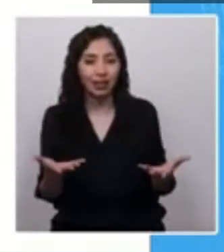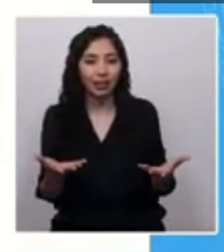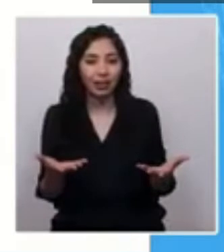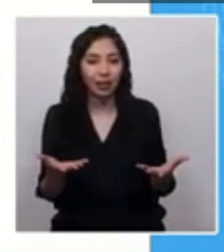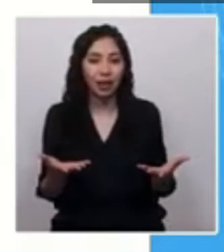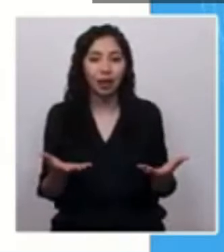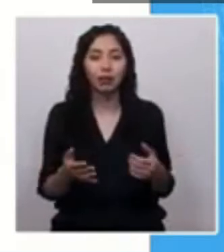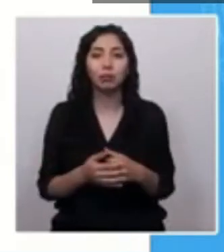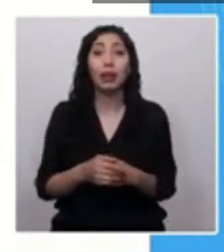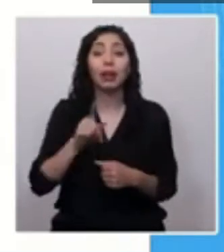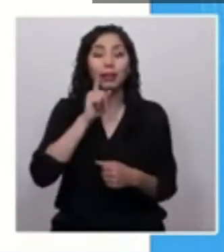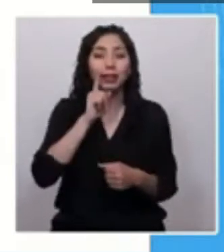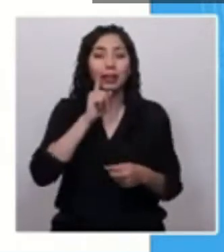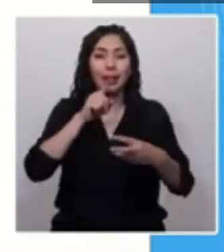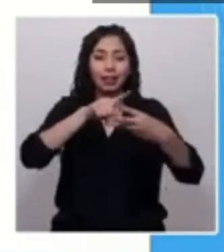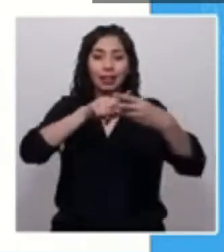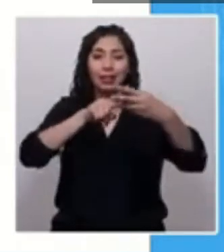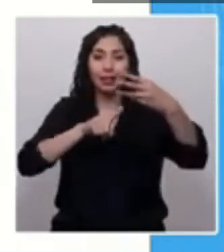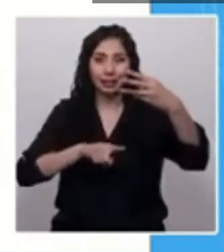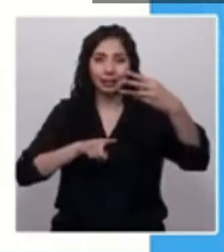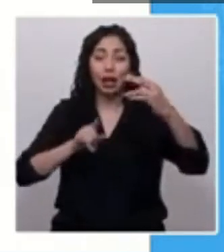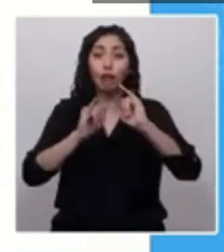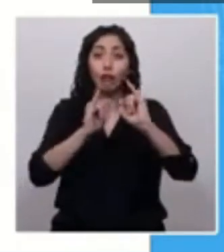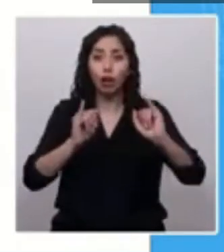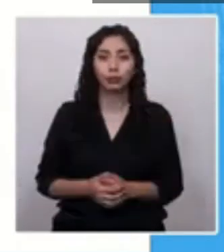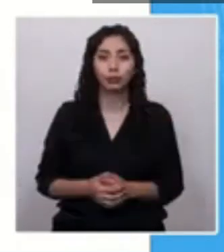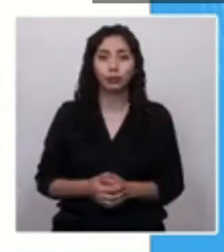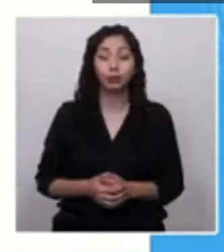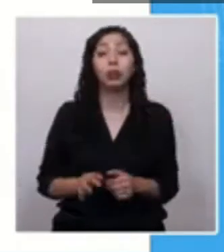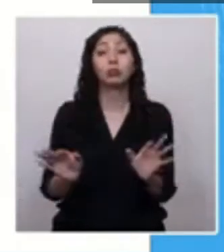mecanismos de democracia directa que funcionan los tres en su conjunto.